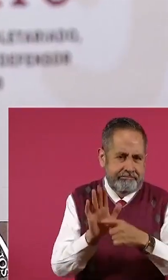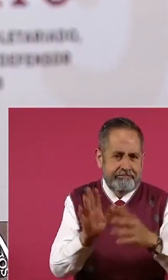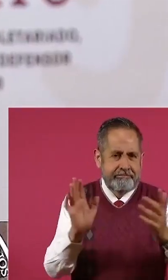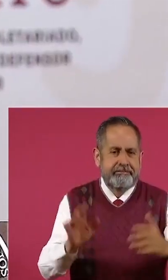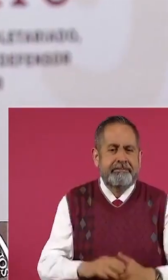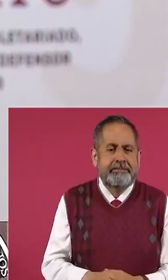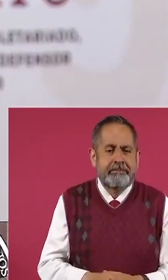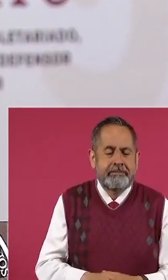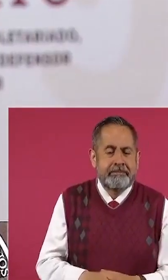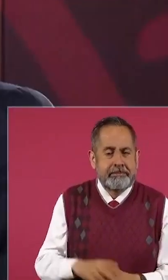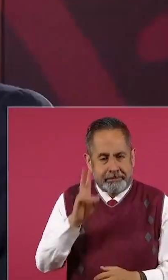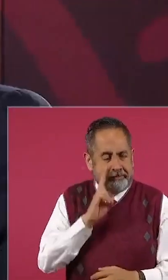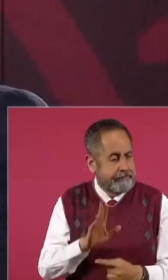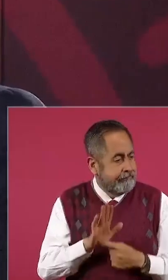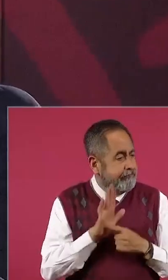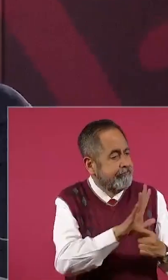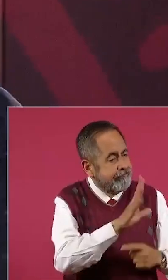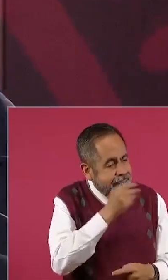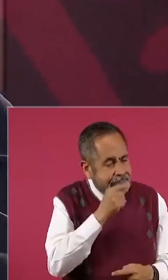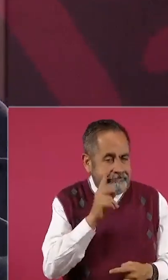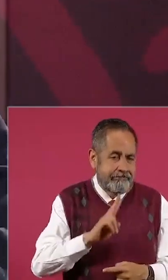Para ver si así